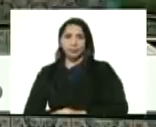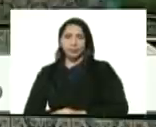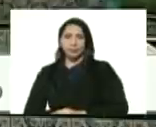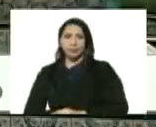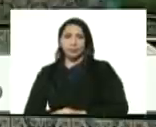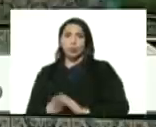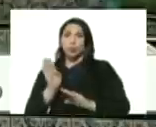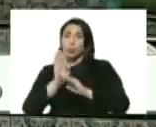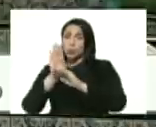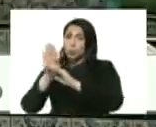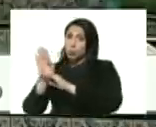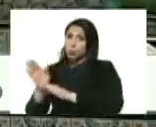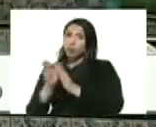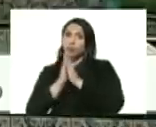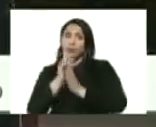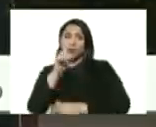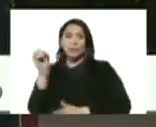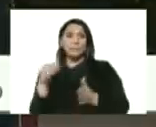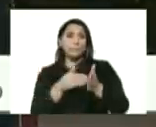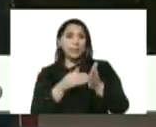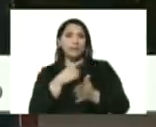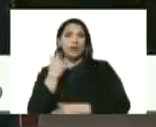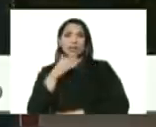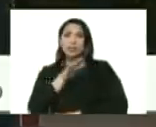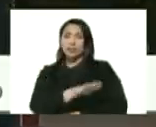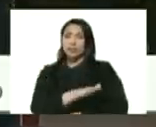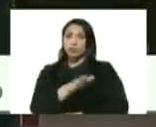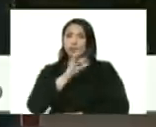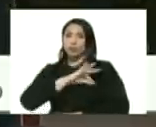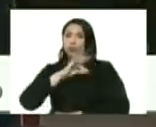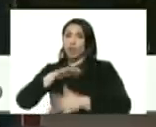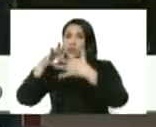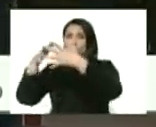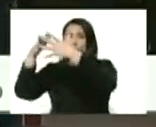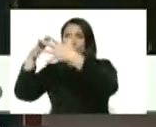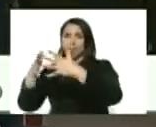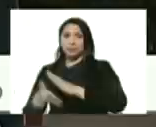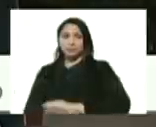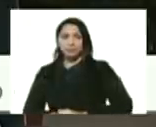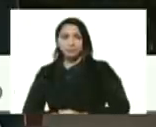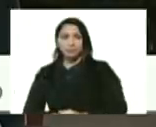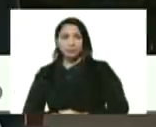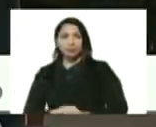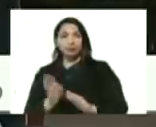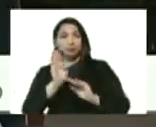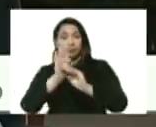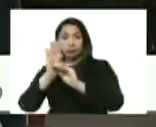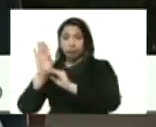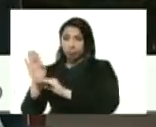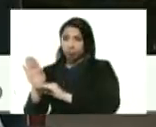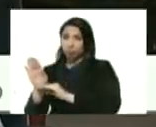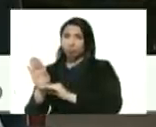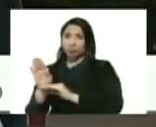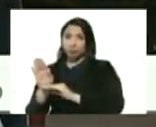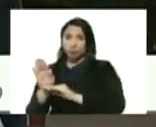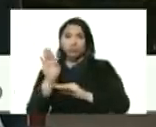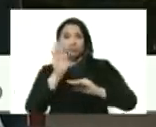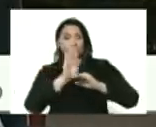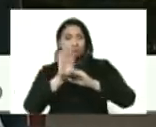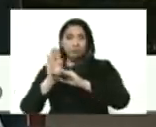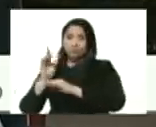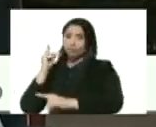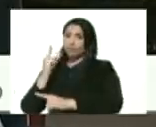cuidemos 100 mil fallecidos la sociedad estadounidense cuidemos cuidemos